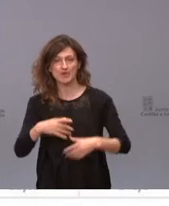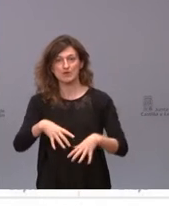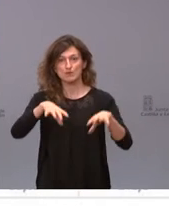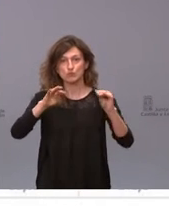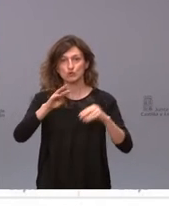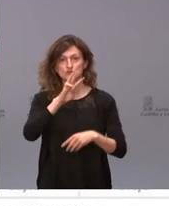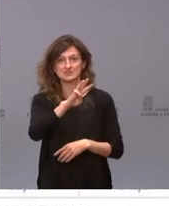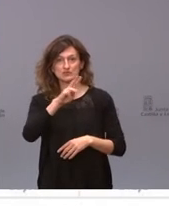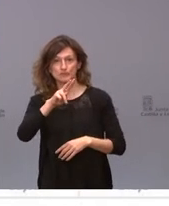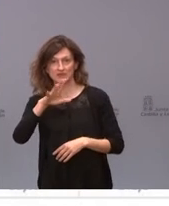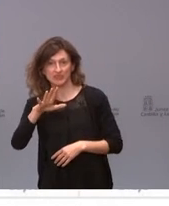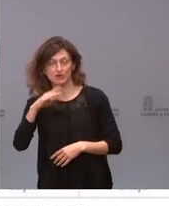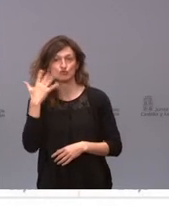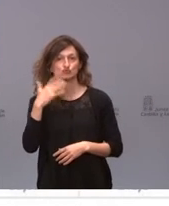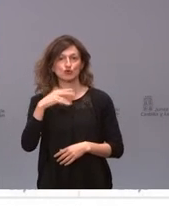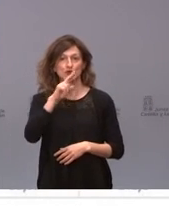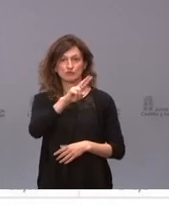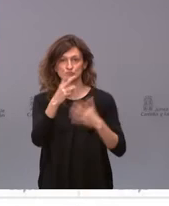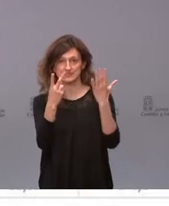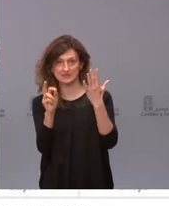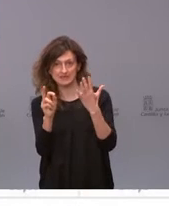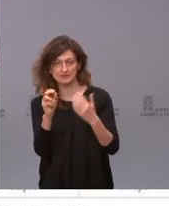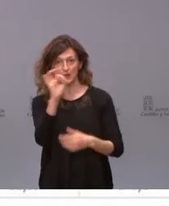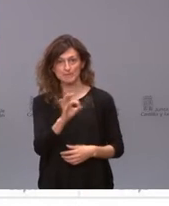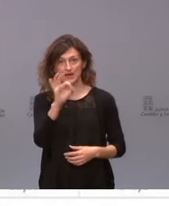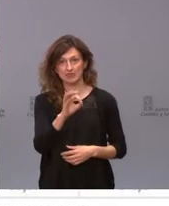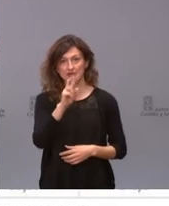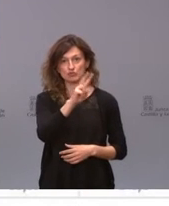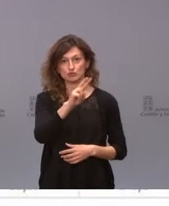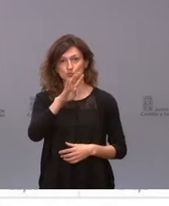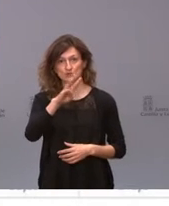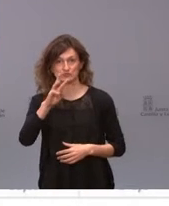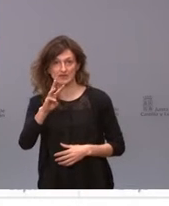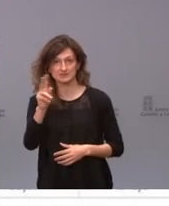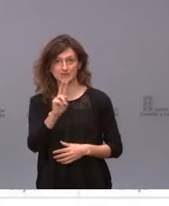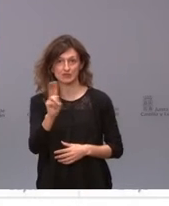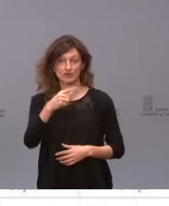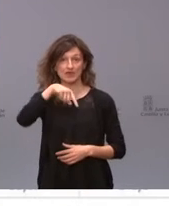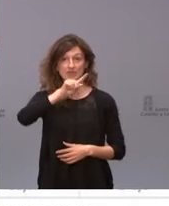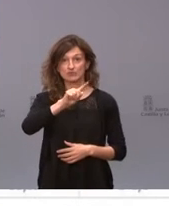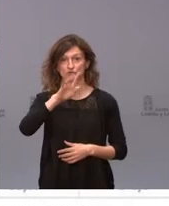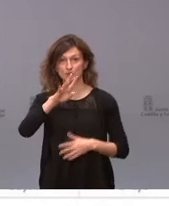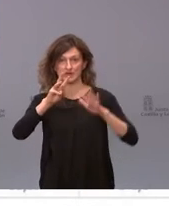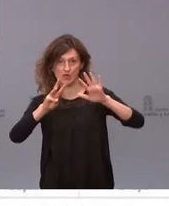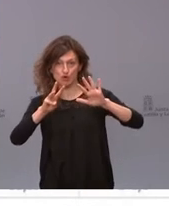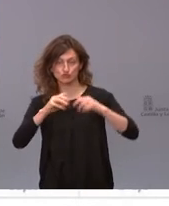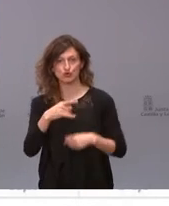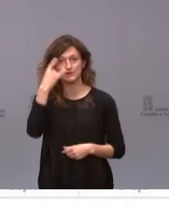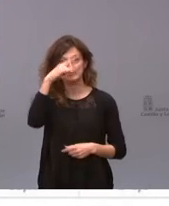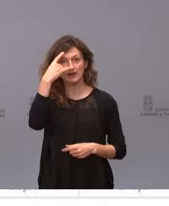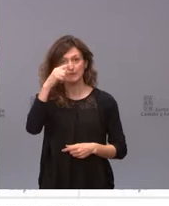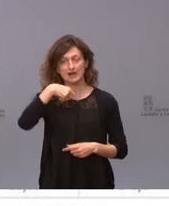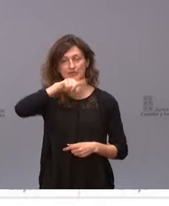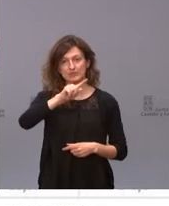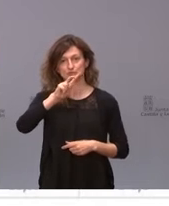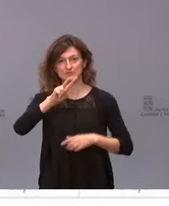325, en Soria 270, Palencia 243, Valladolid 158, Salamanca 127,